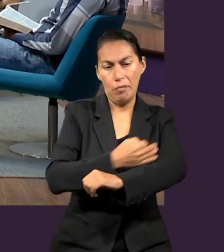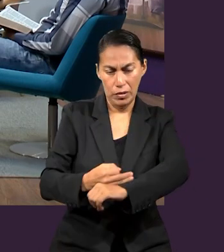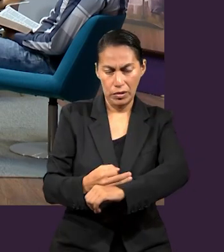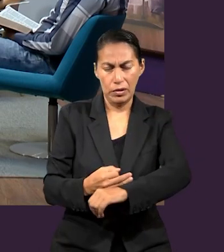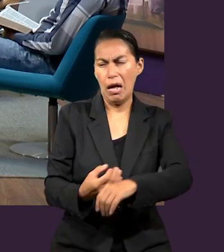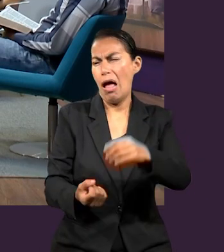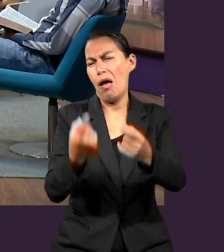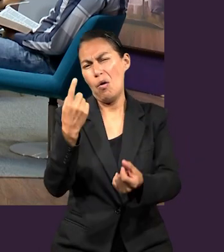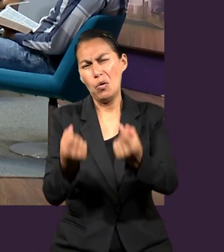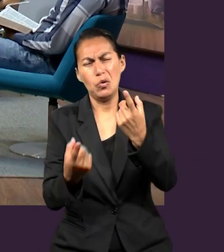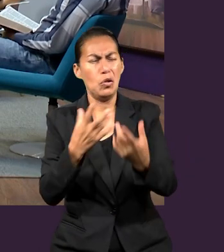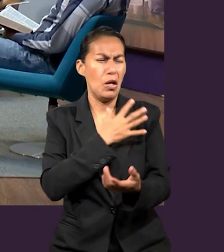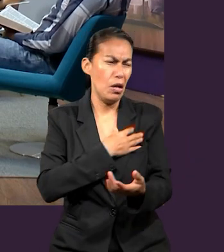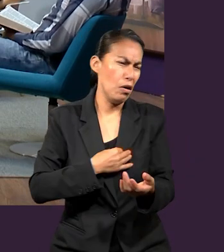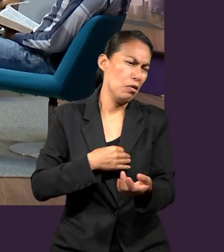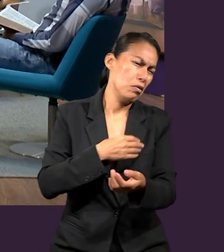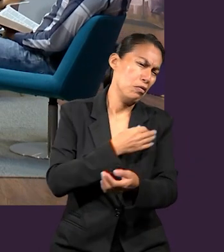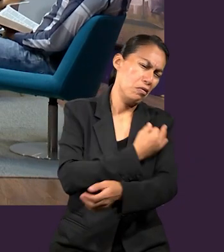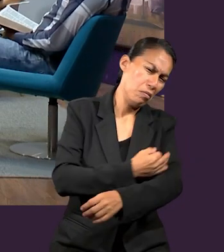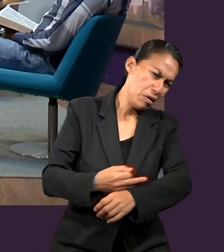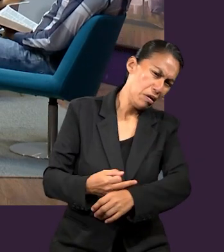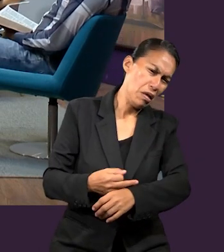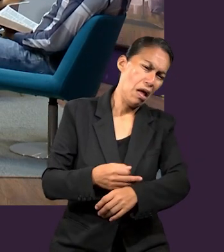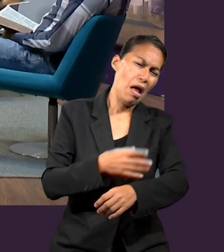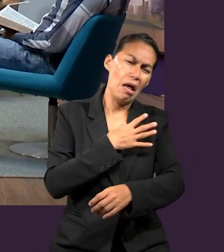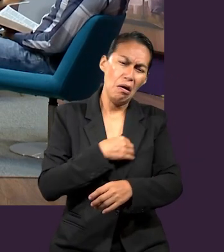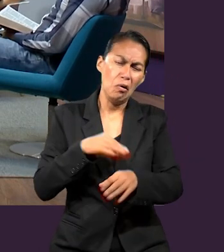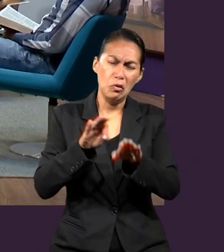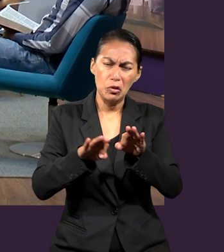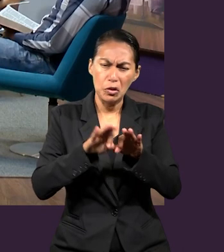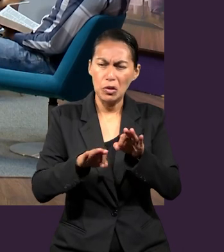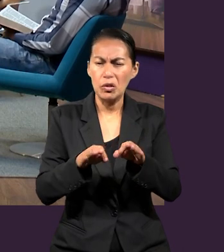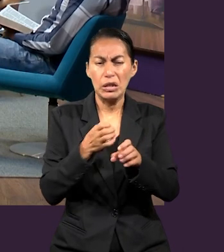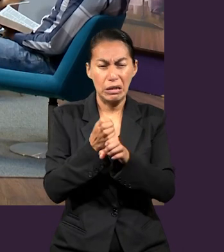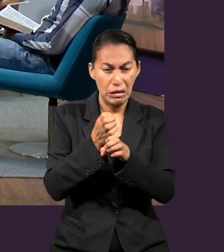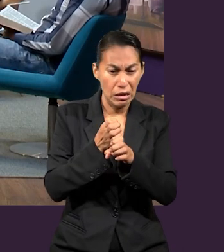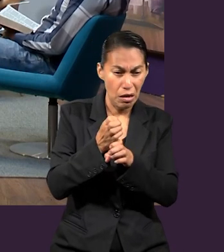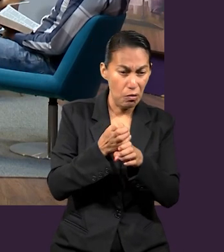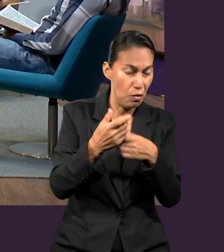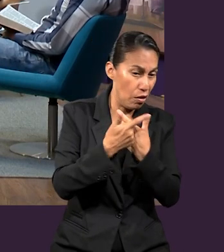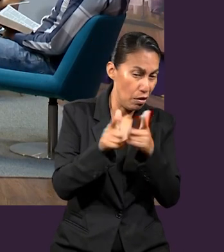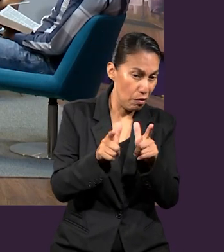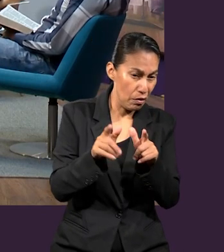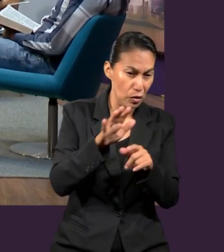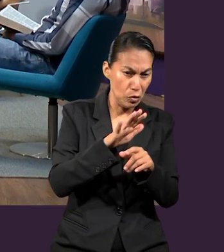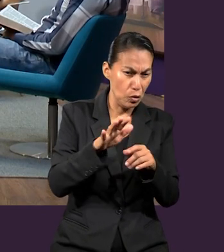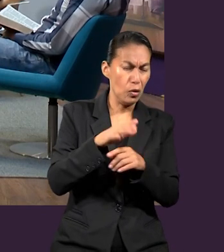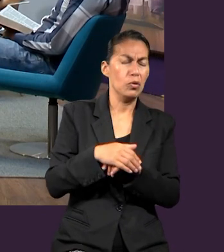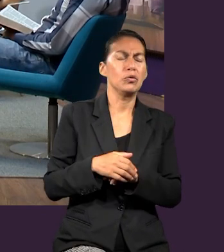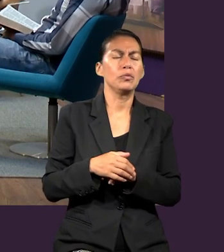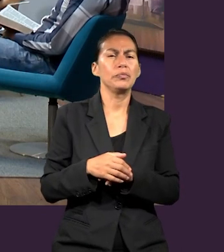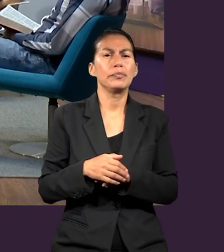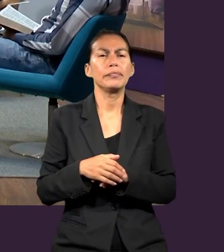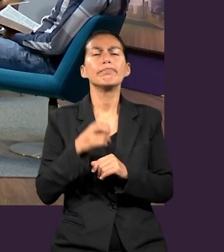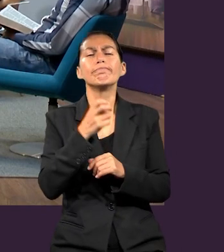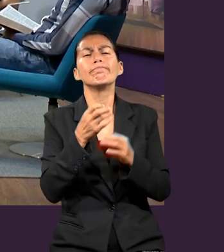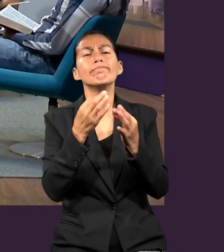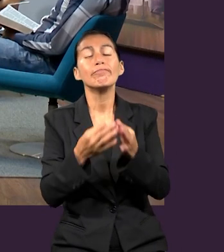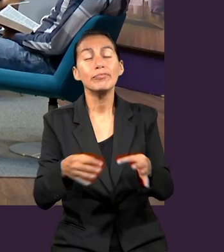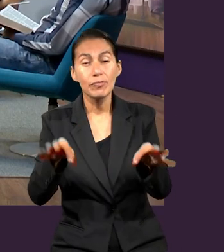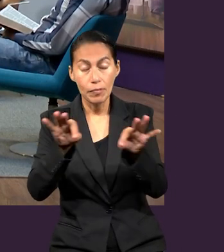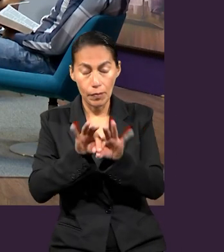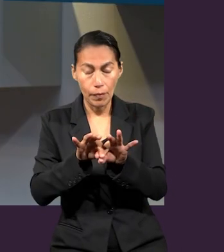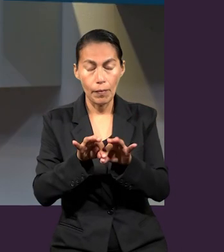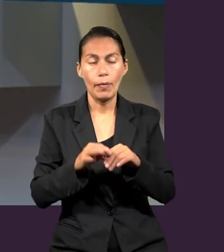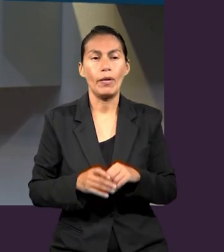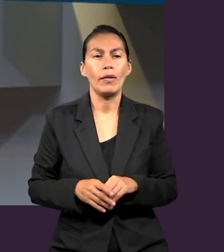estaban allí o los esclavos, los hijos, los tíos, todos los que estaban conviviendo en ese lugar. Y de allí viene también algo que es que era